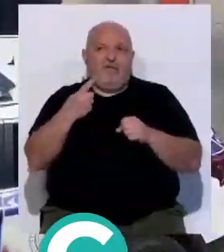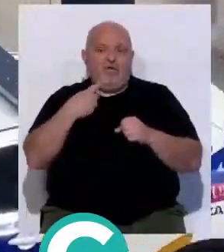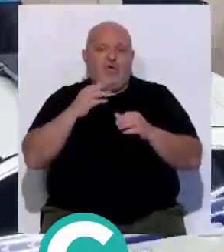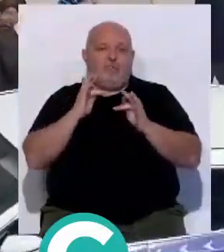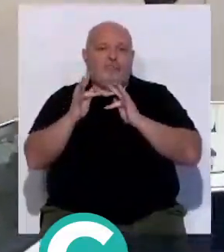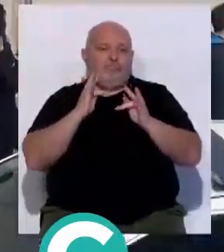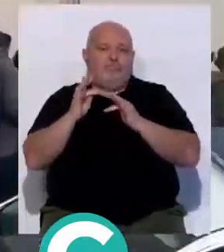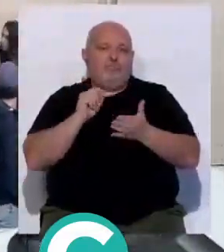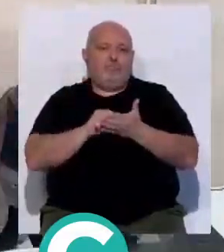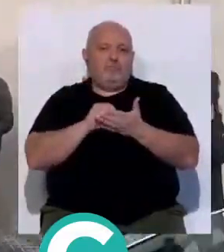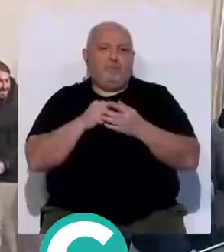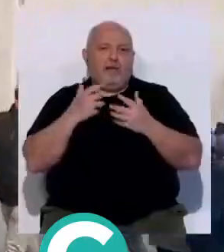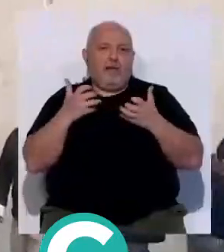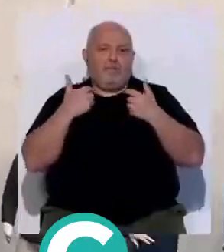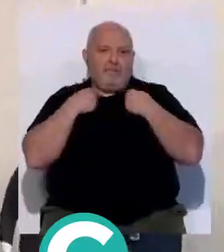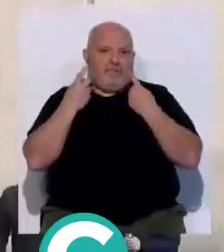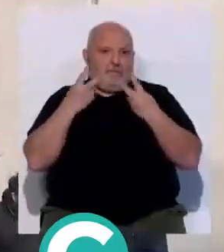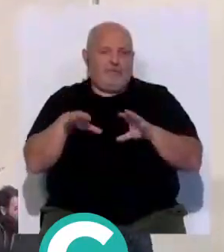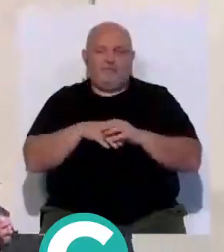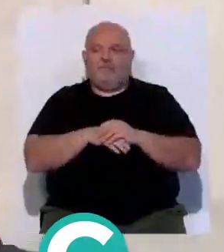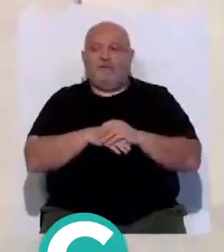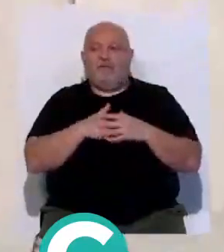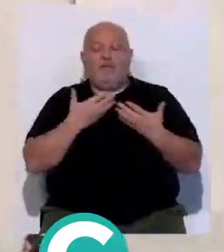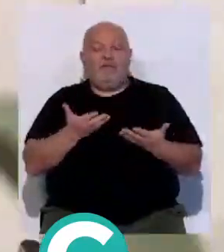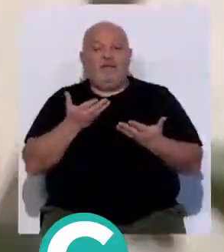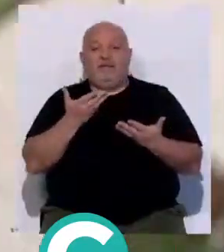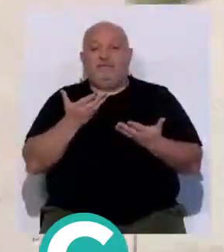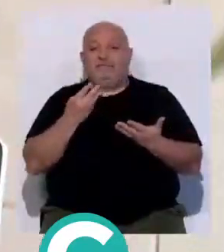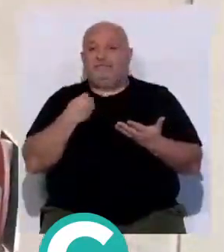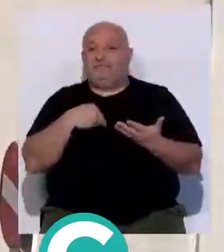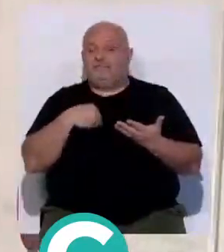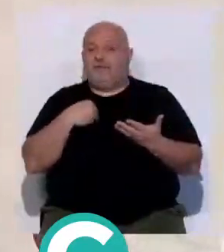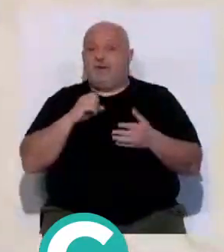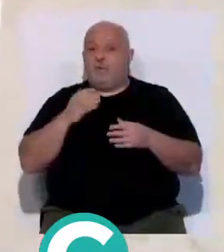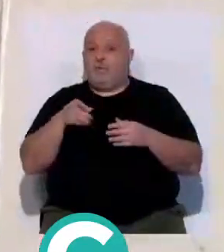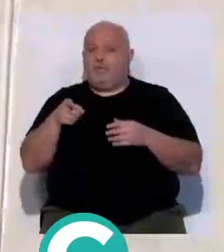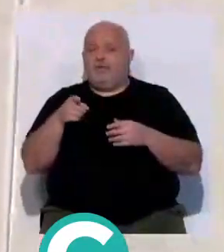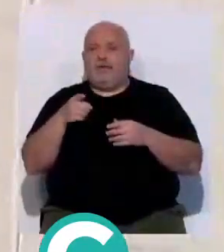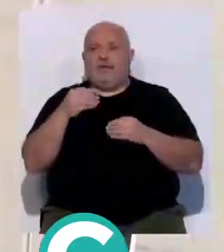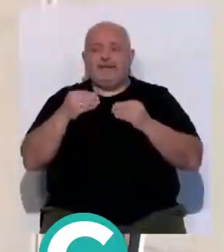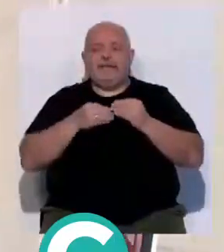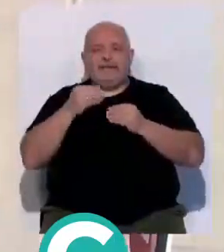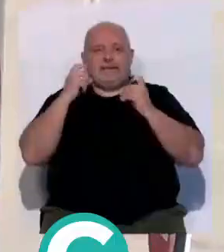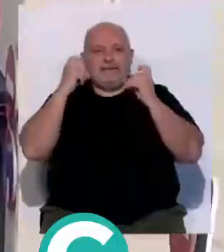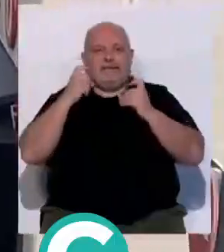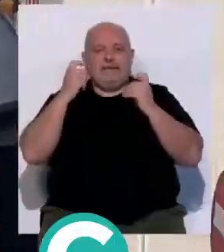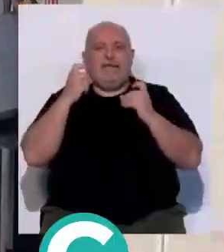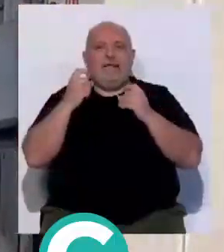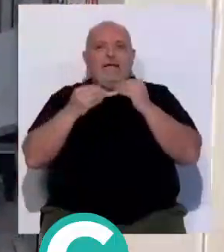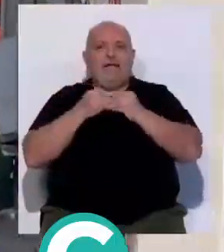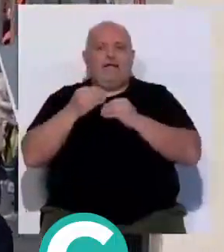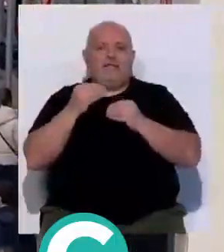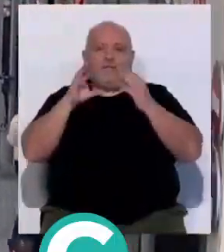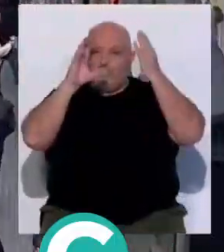puntos o hay un ganador y un perdedor. Lo que decimos es que desde el club se está intentando por todos los medios,